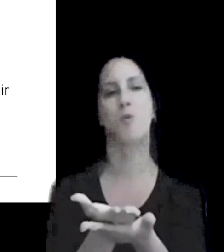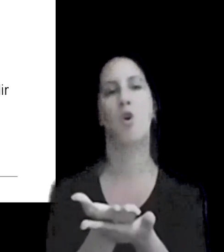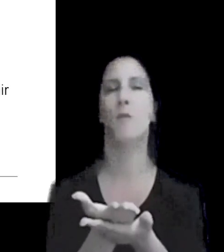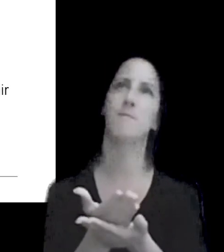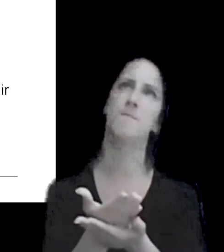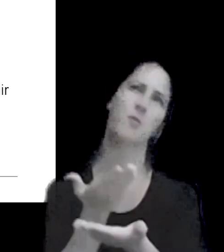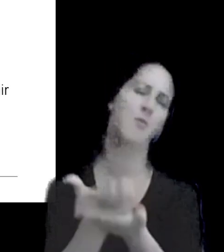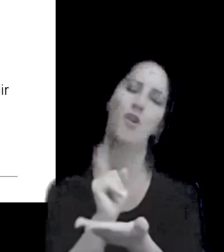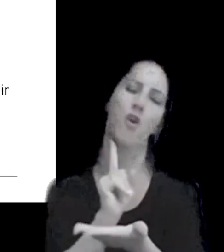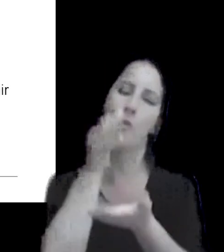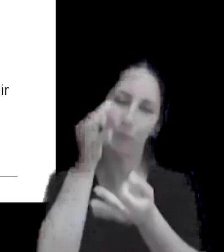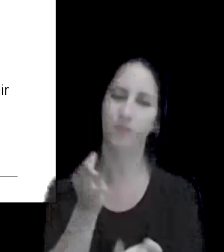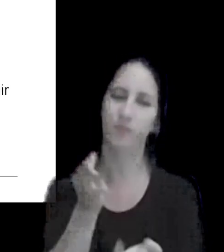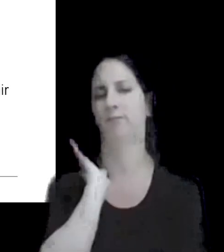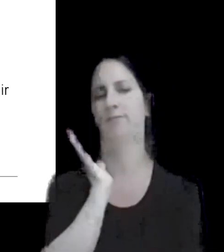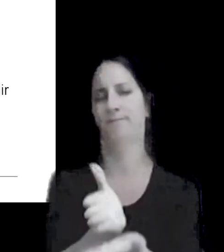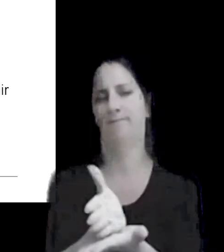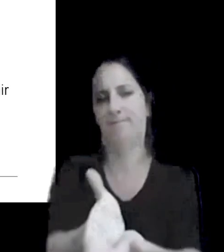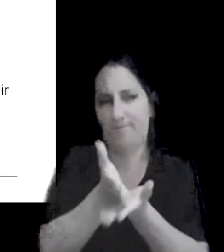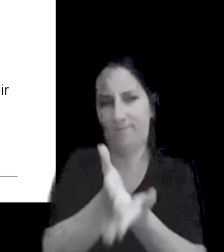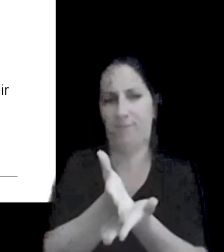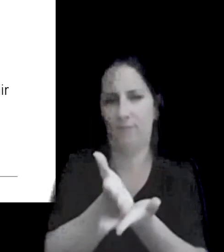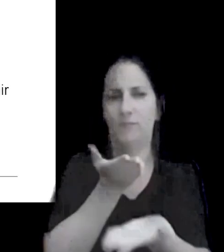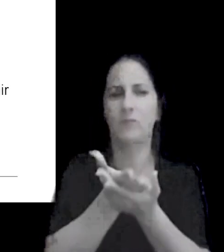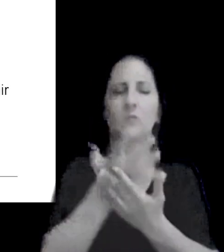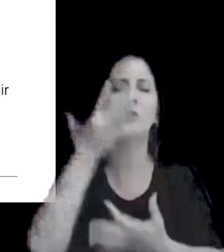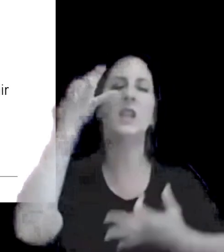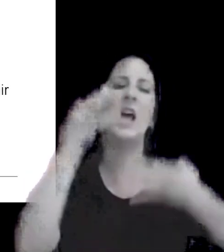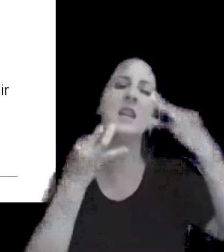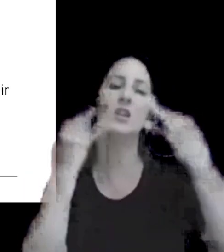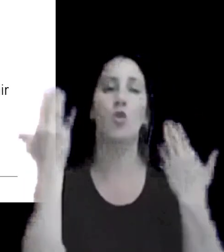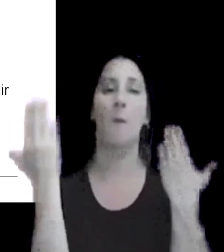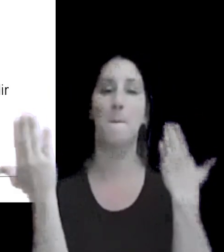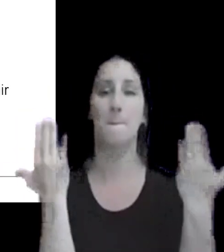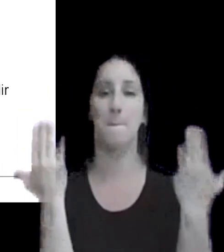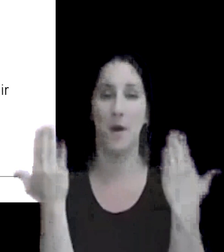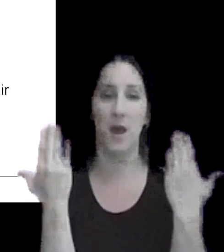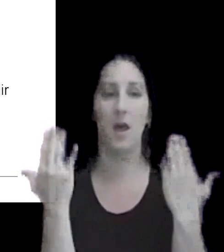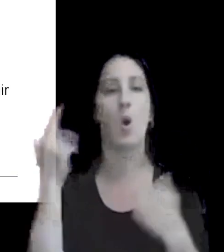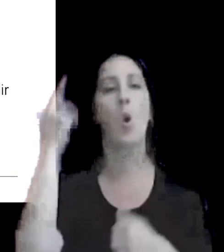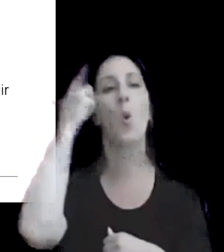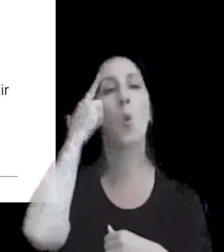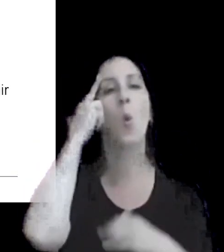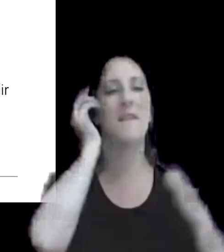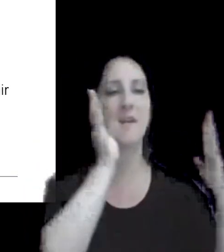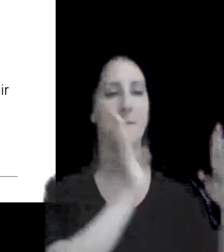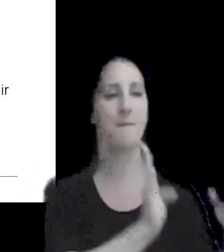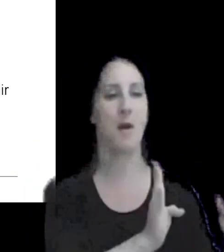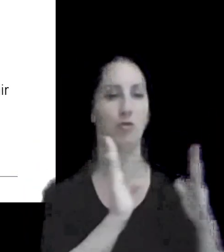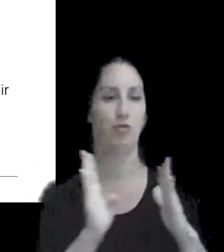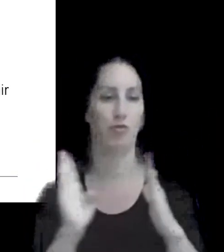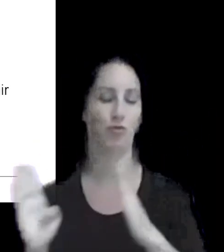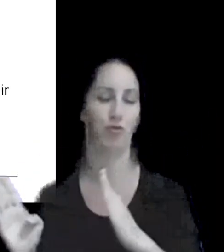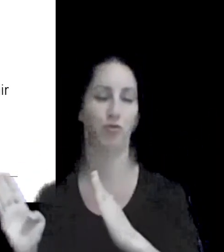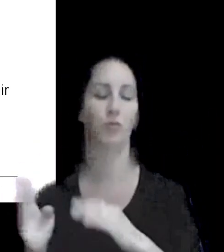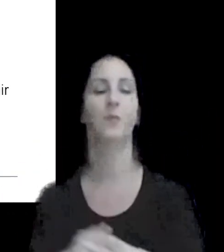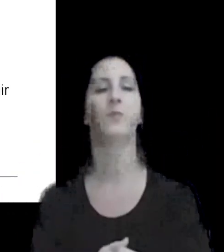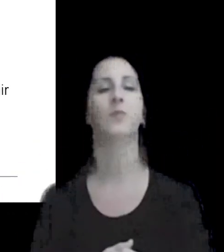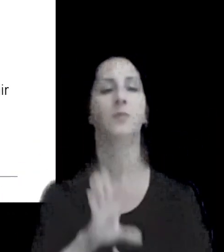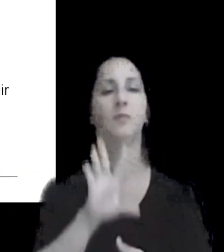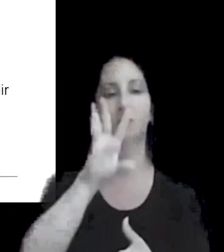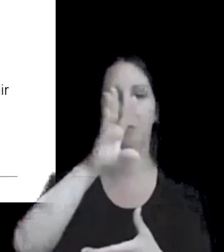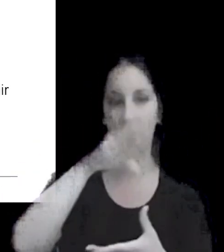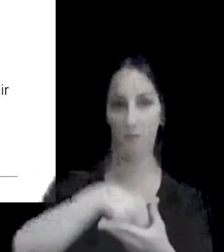más que proponer un análisis de comparabilidad basado en nueve pasos que involucran